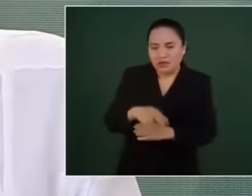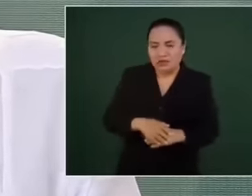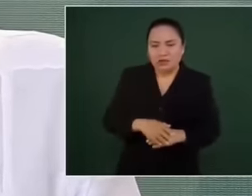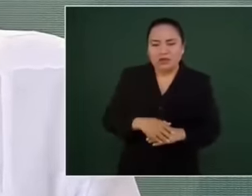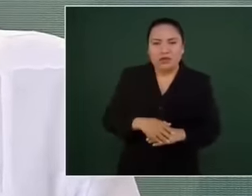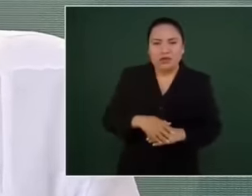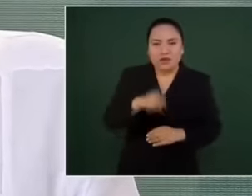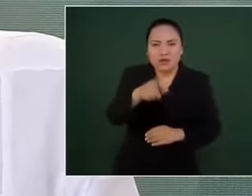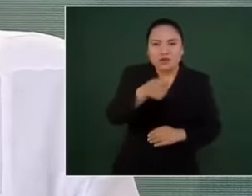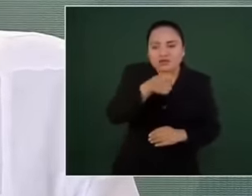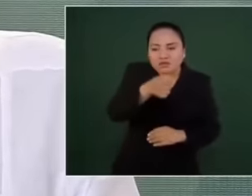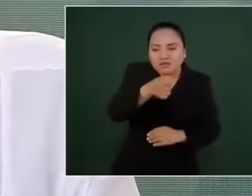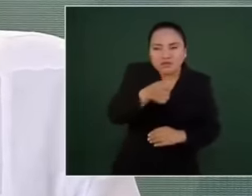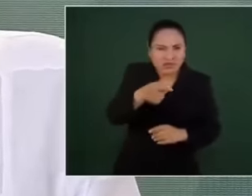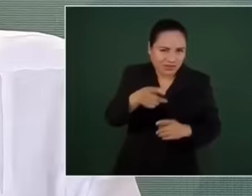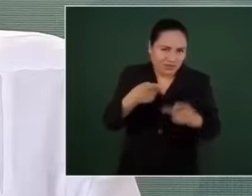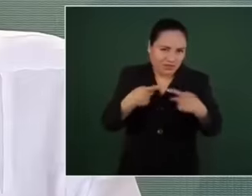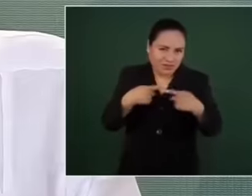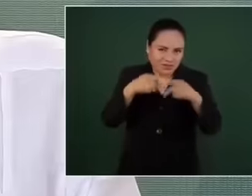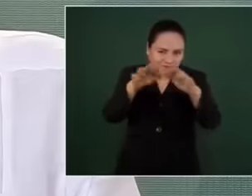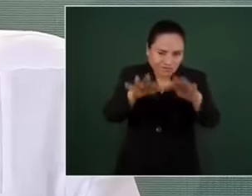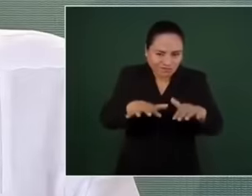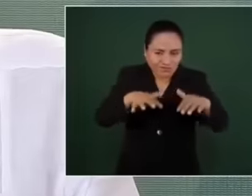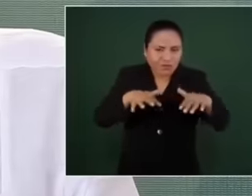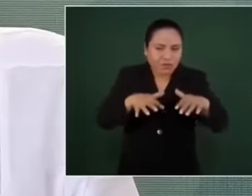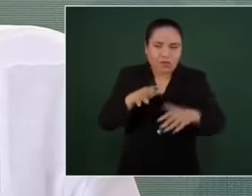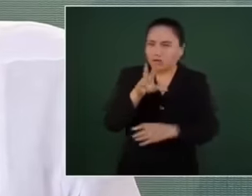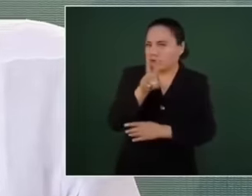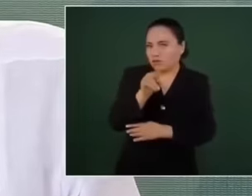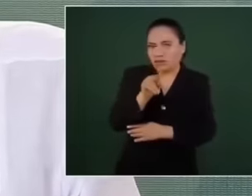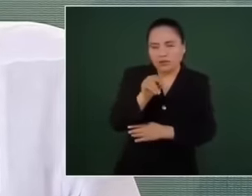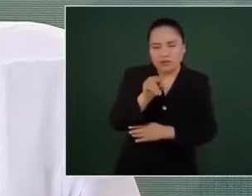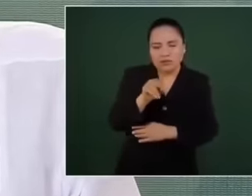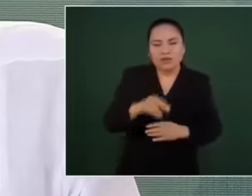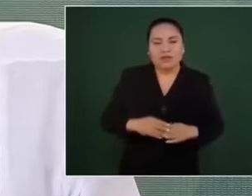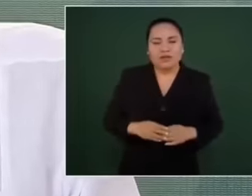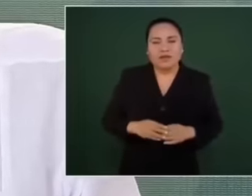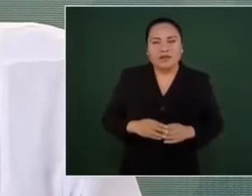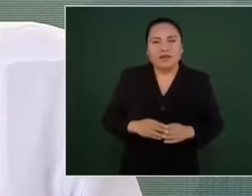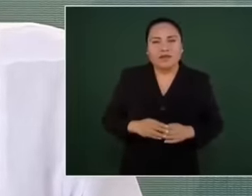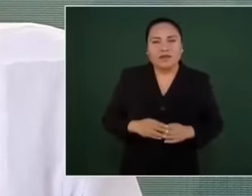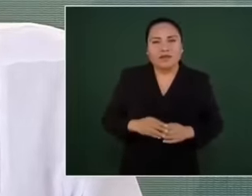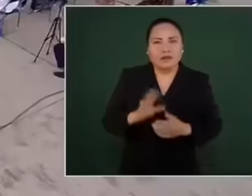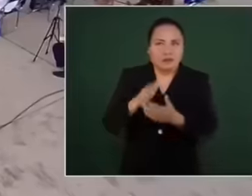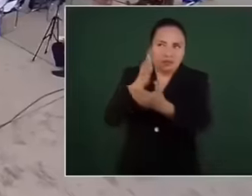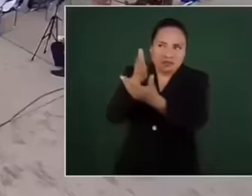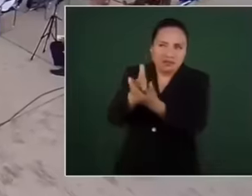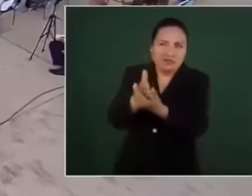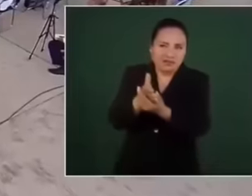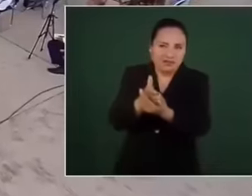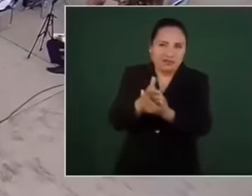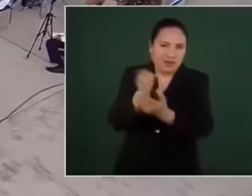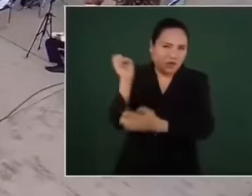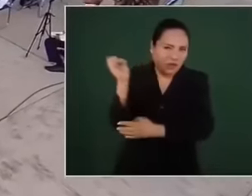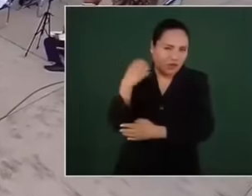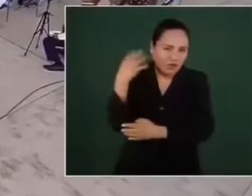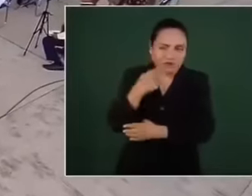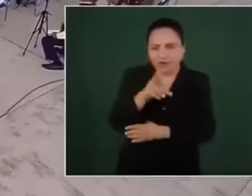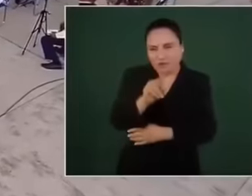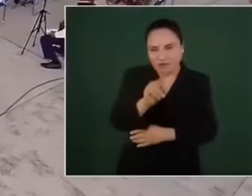alguien elevó a rango constitucional los apoyos sociales es el presidente López Obrador